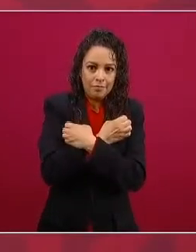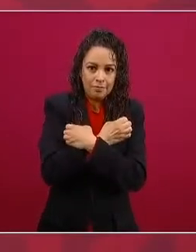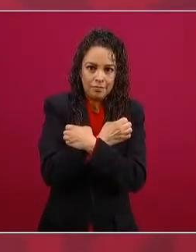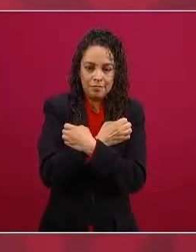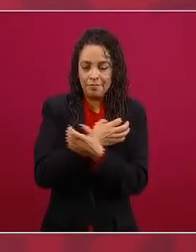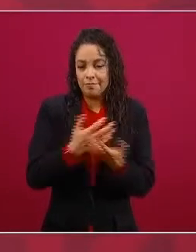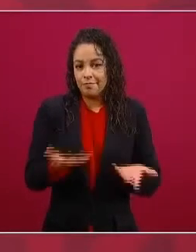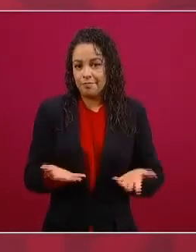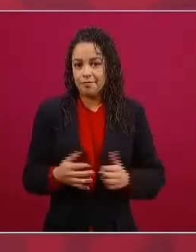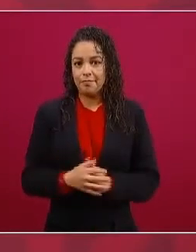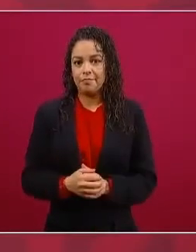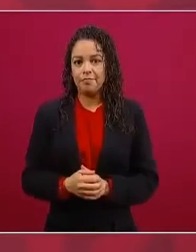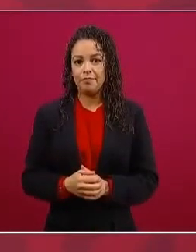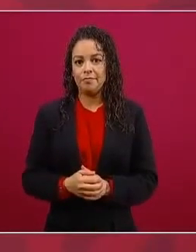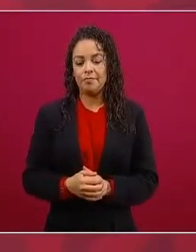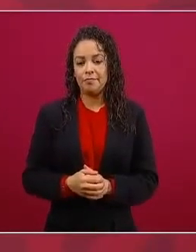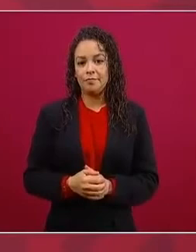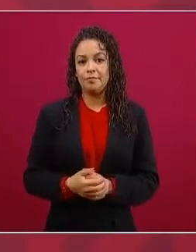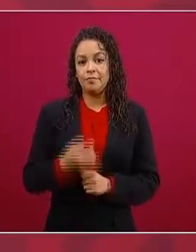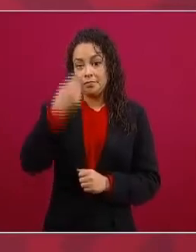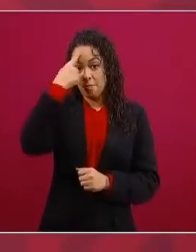reforma a la seguridad social